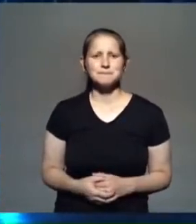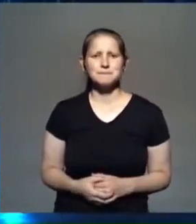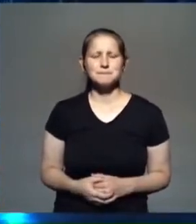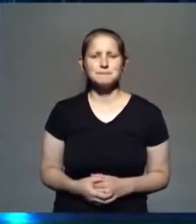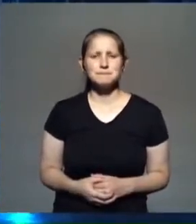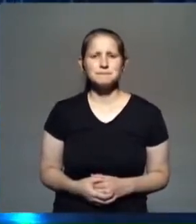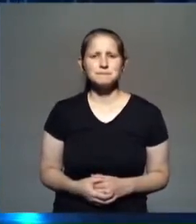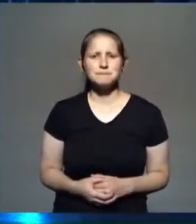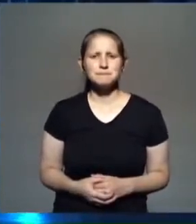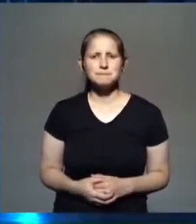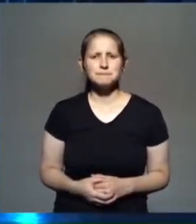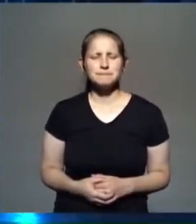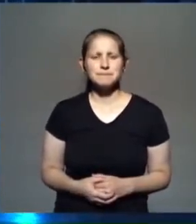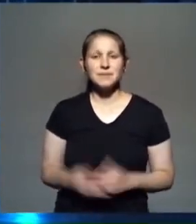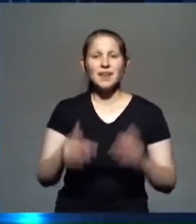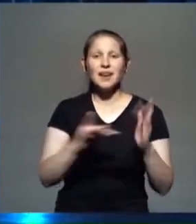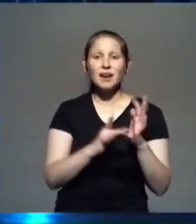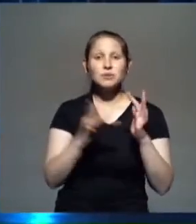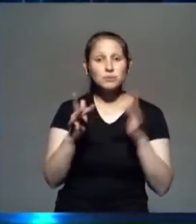Jesús amó a esta mujer.